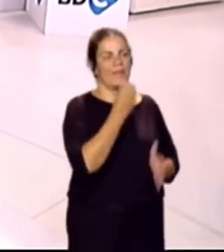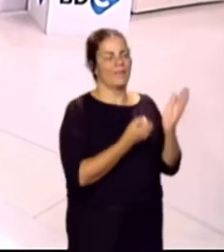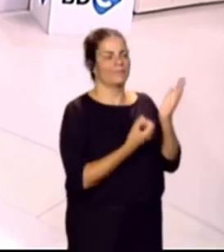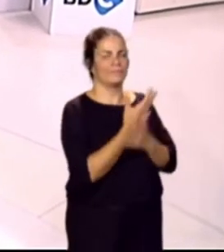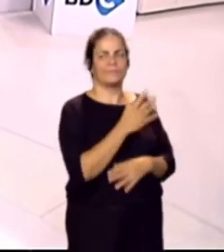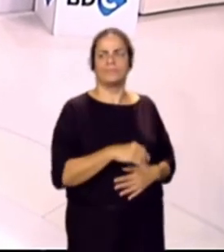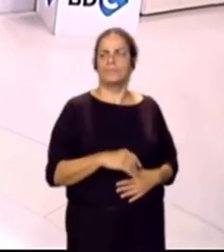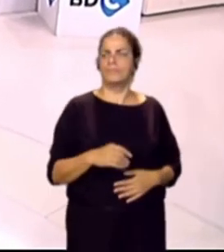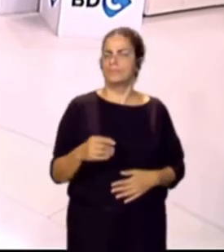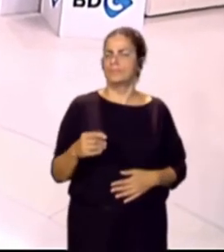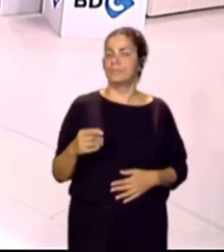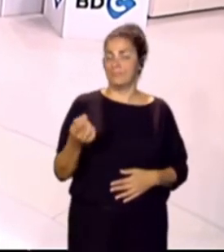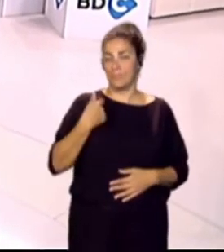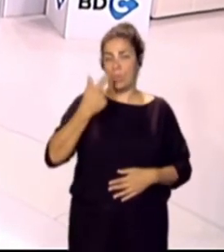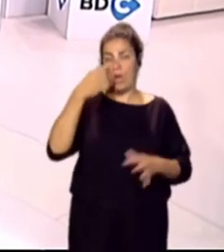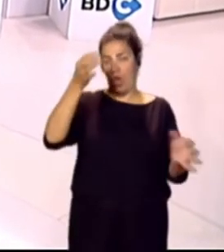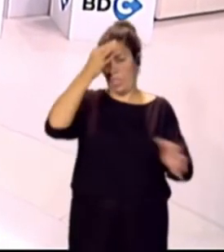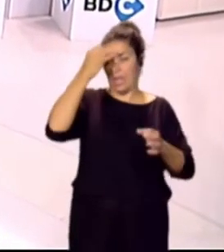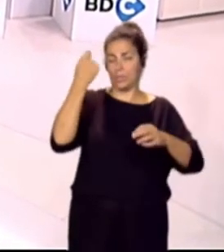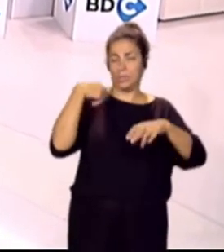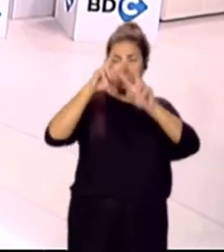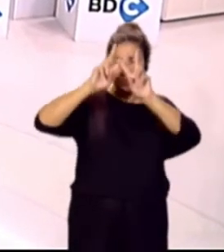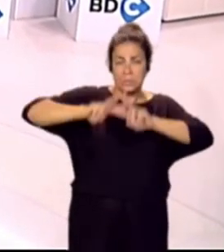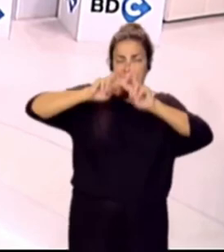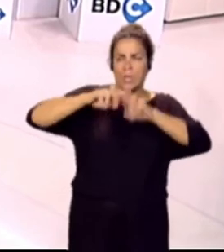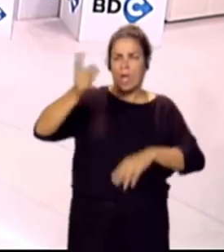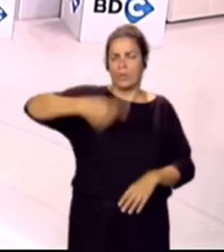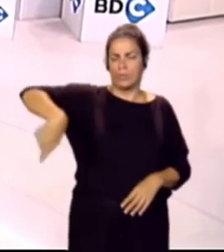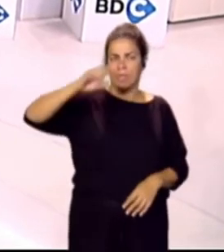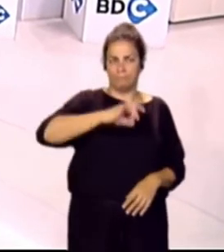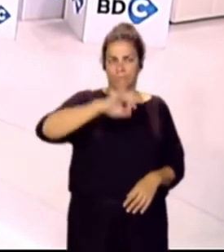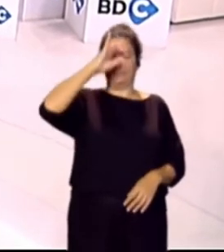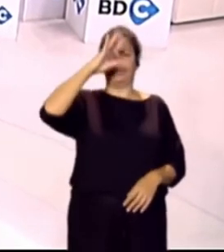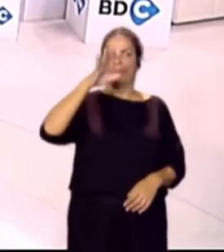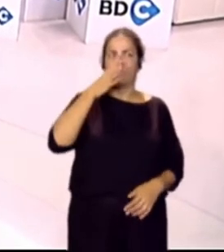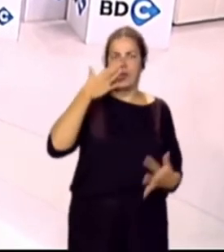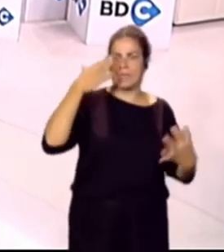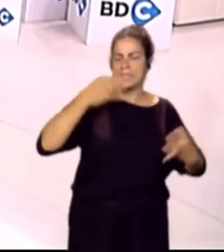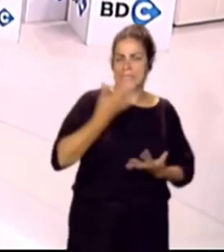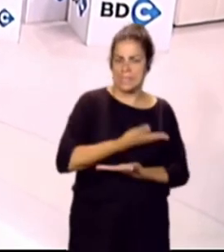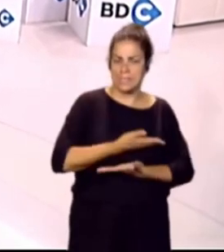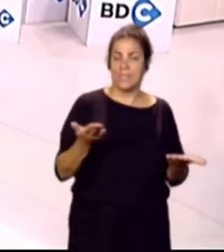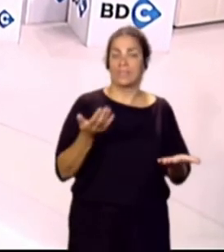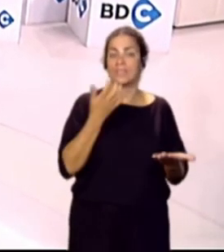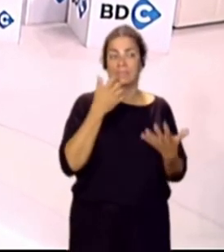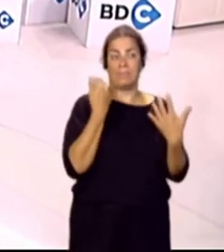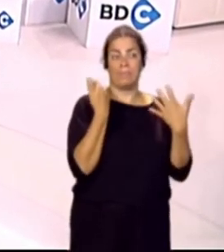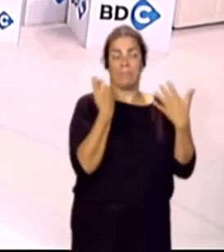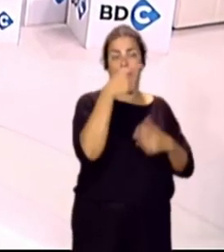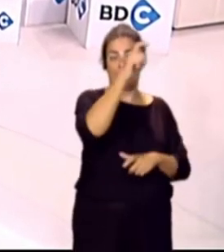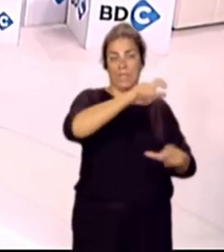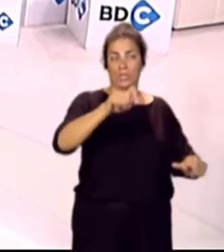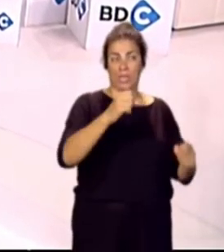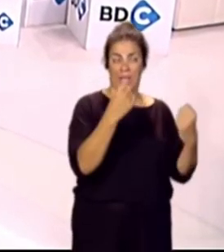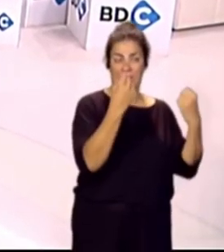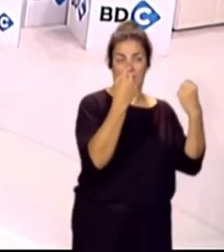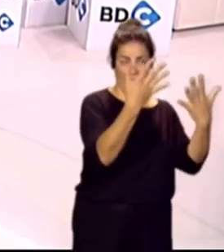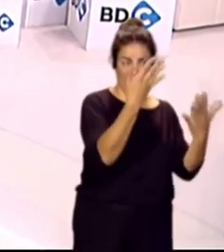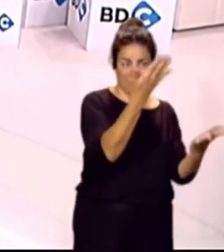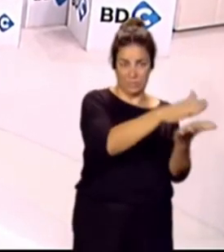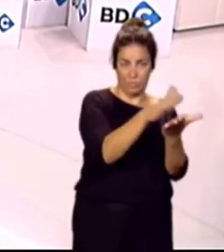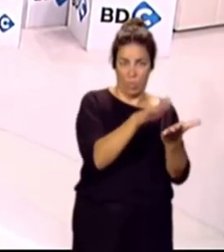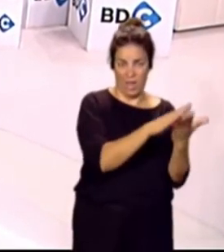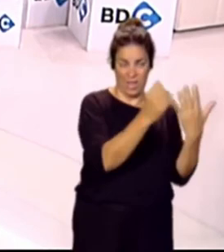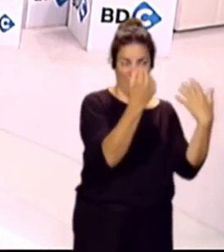Al repasar esas cifras les llamó la atención constatar esa realidad, que 7 de cada 10 personas, 7 de cada 10 víctimas